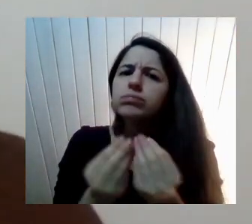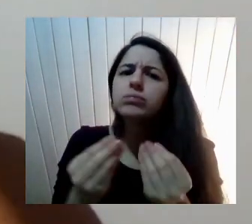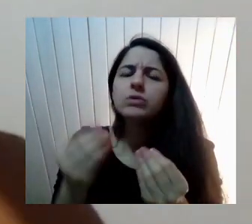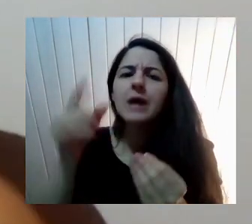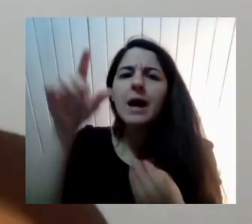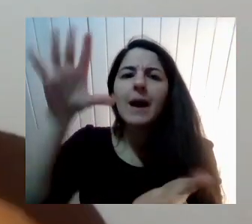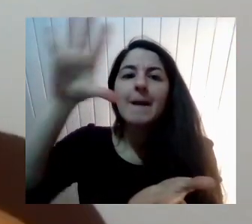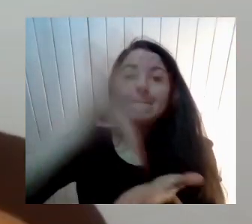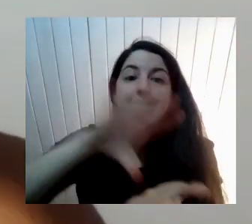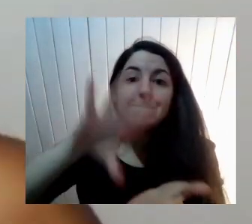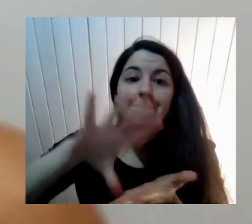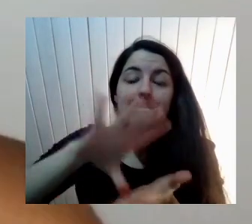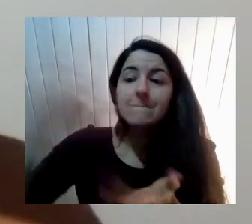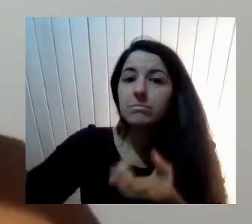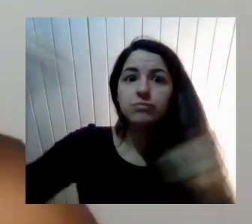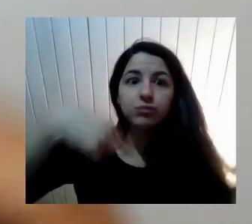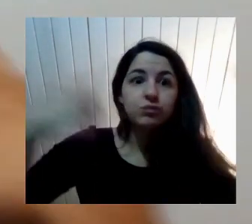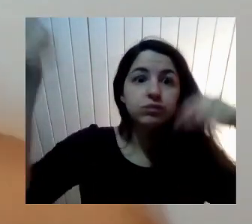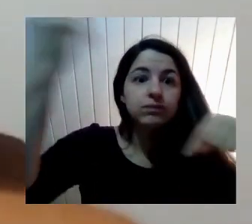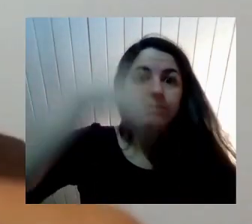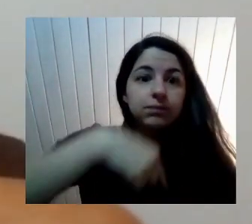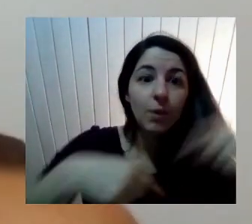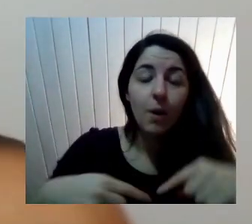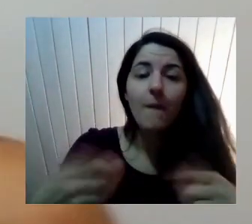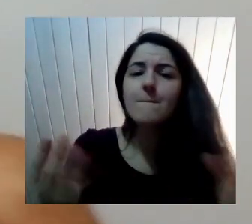Migración Sur Sur O O sea Son Personas De Latinoamérica De